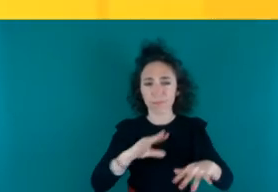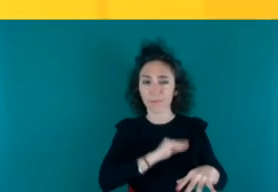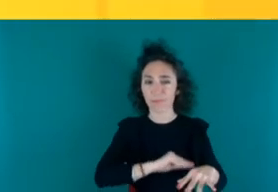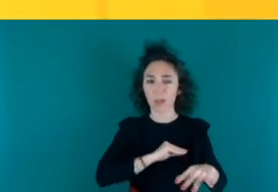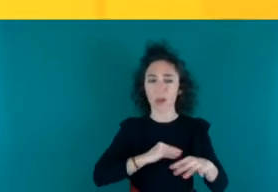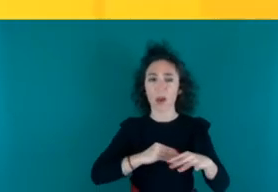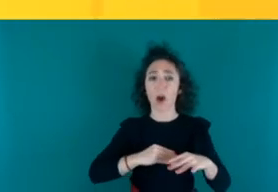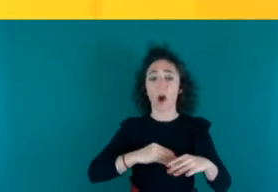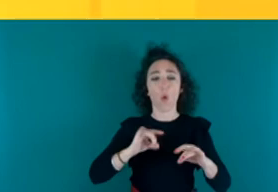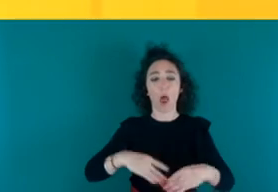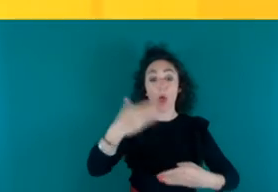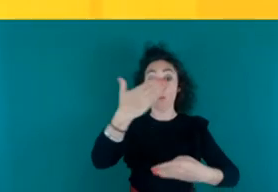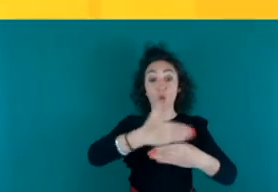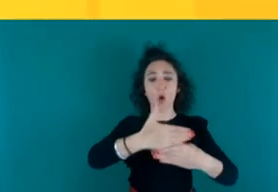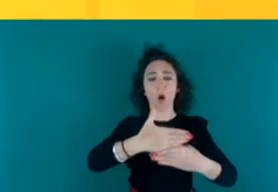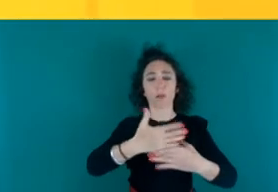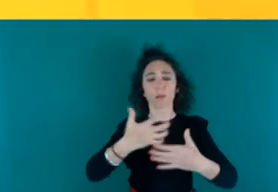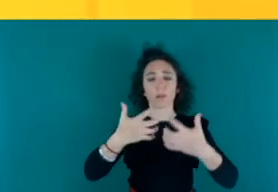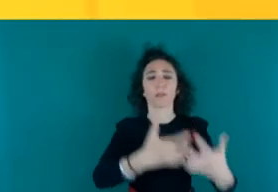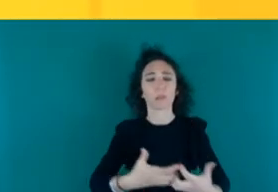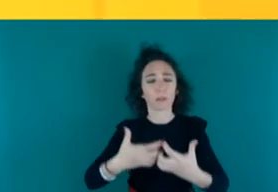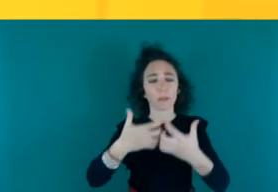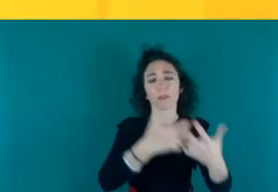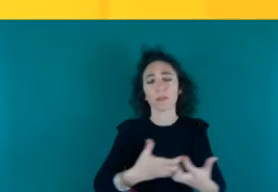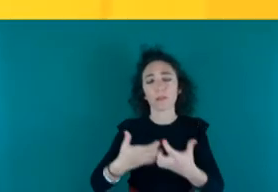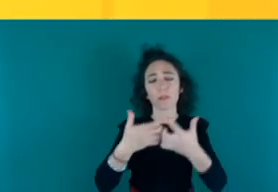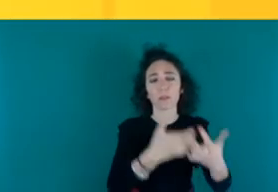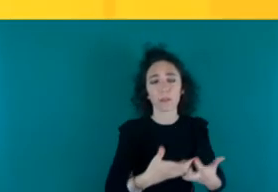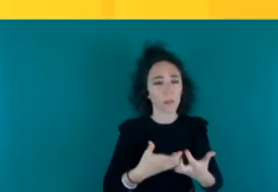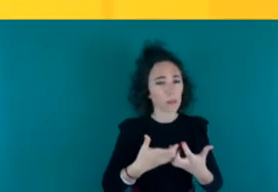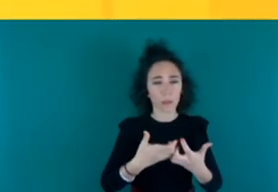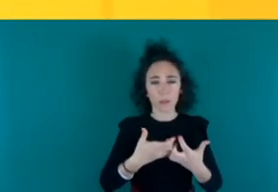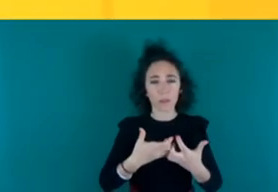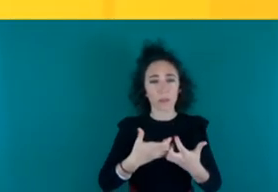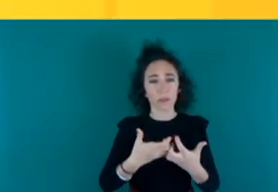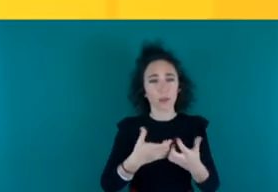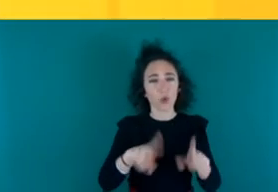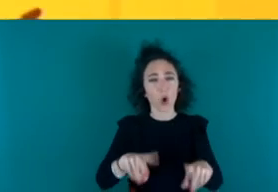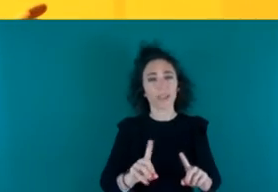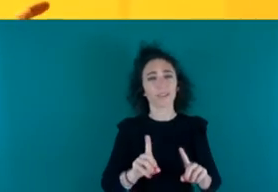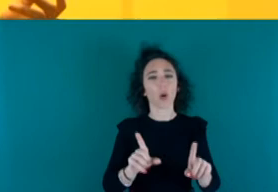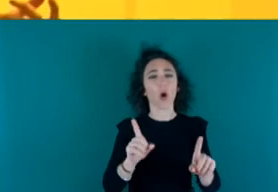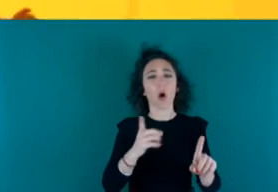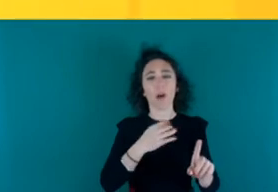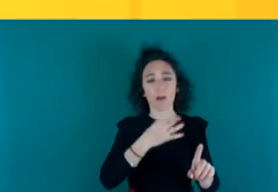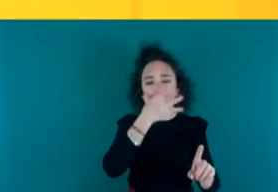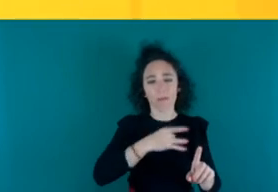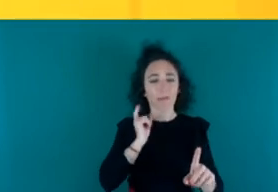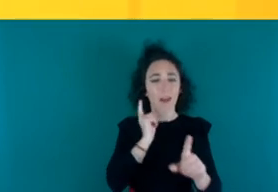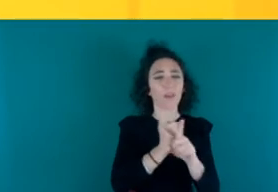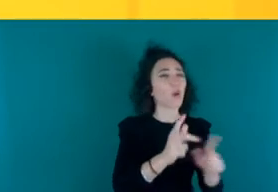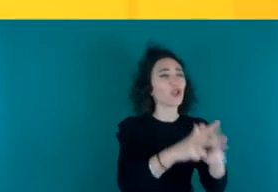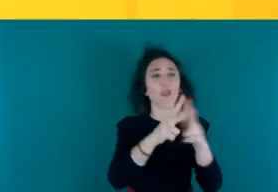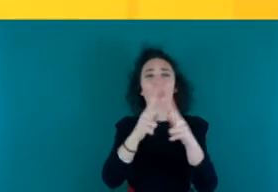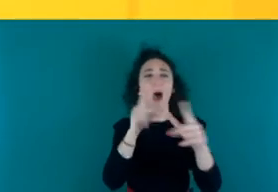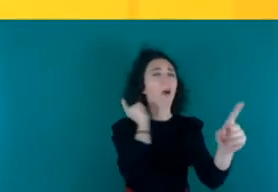muro de hormigón o sea porque ya no es no es como luchar contra el racismo de la calle ¿no? de la sociedad que